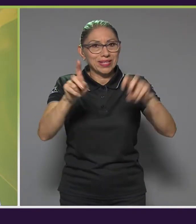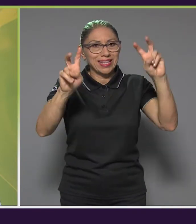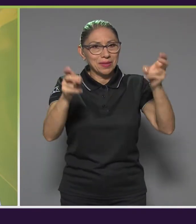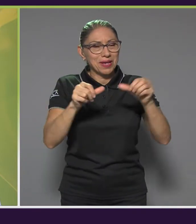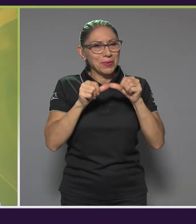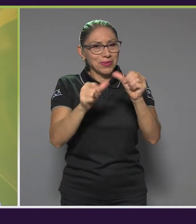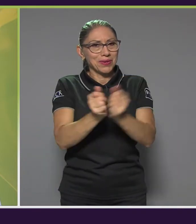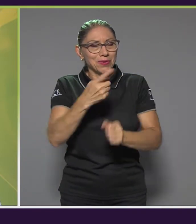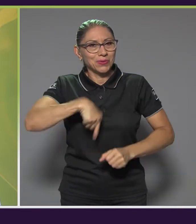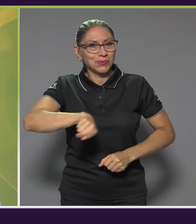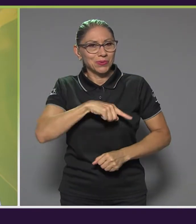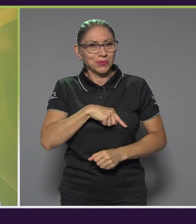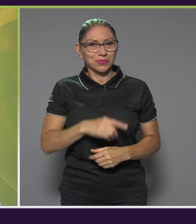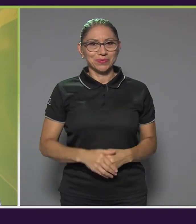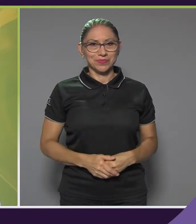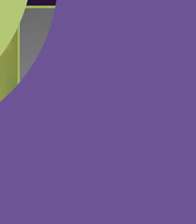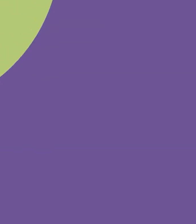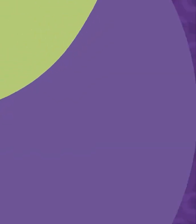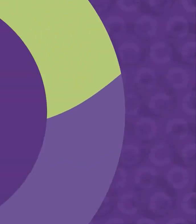así que quédense con nosotros, ya volvemos.